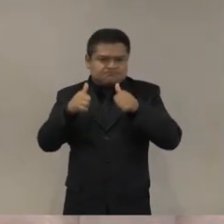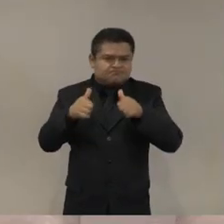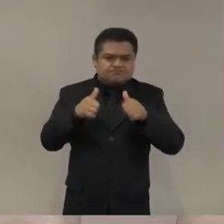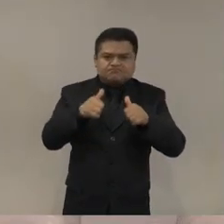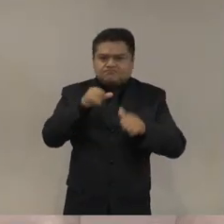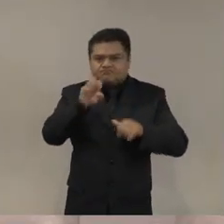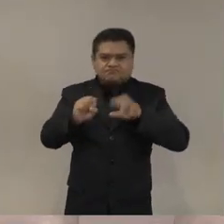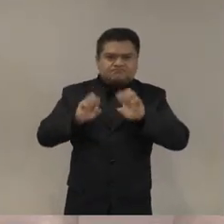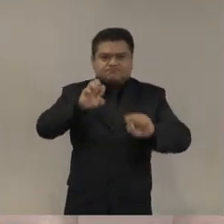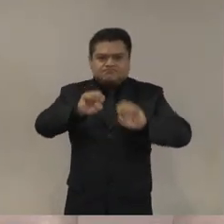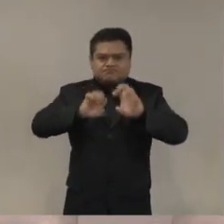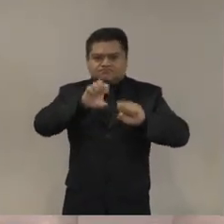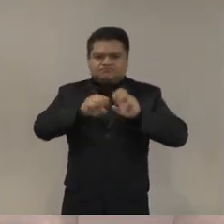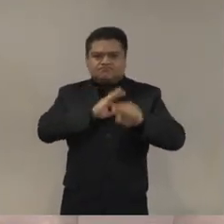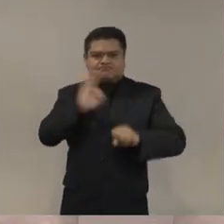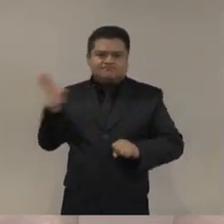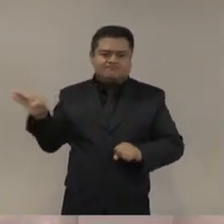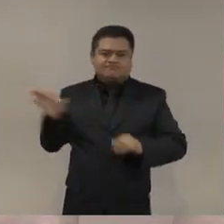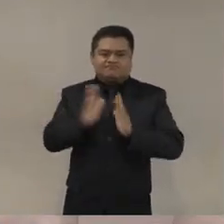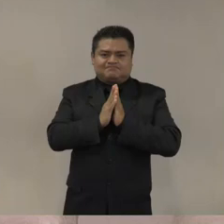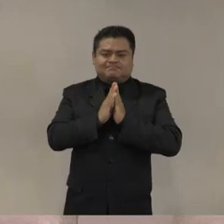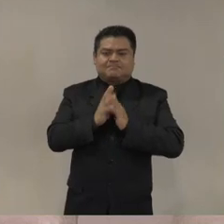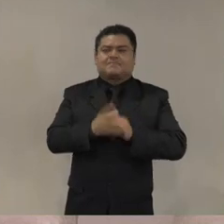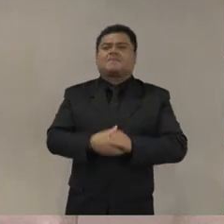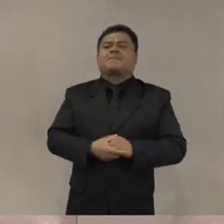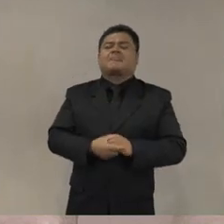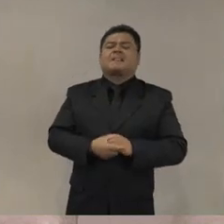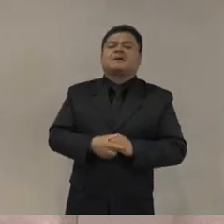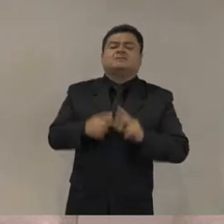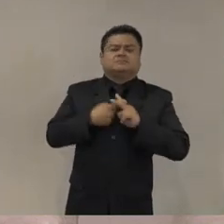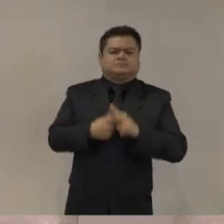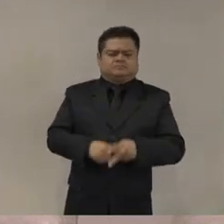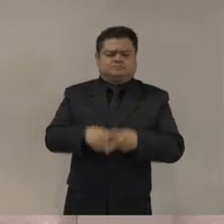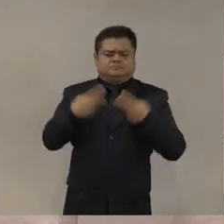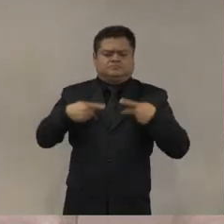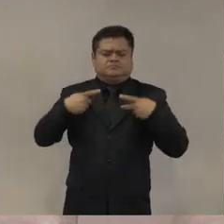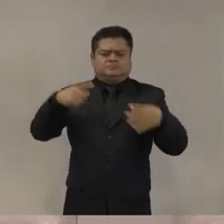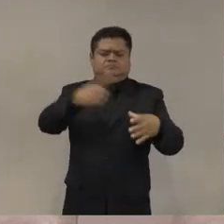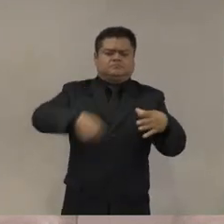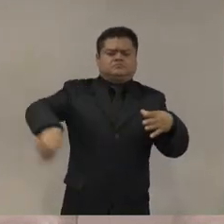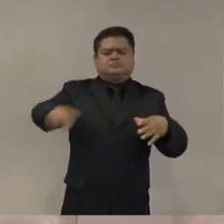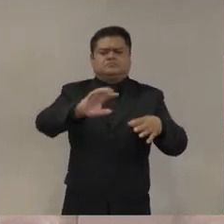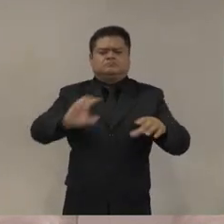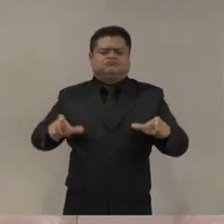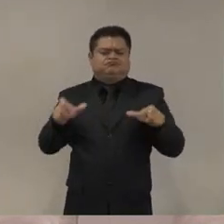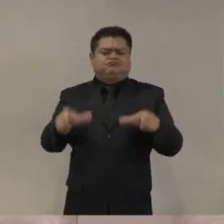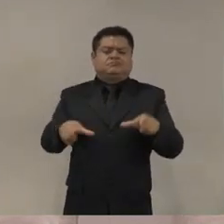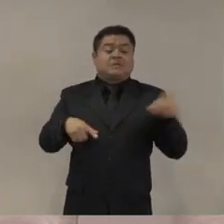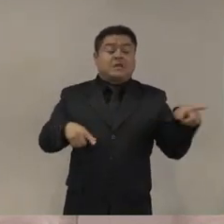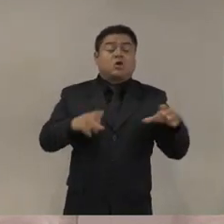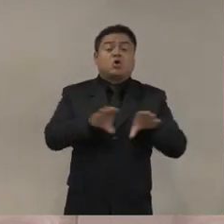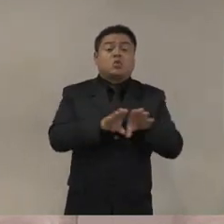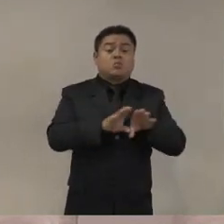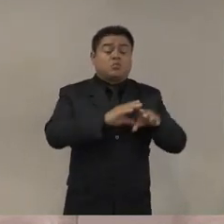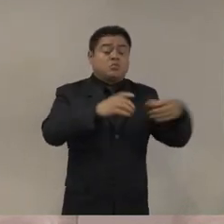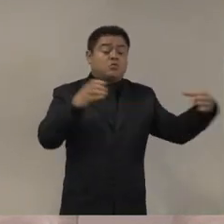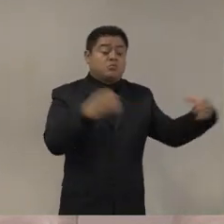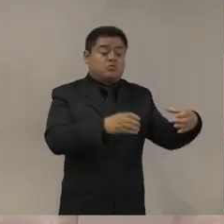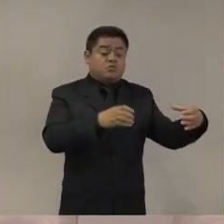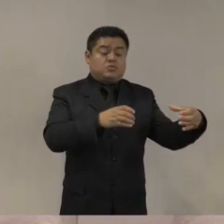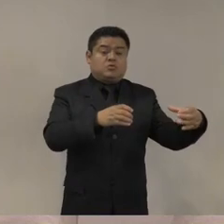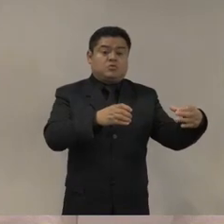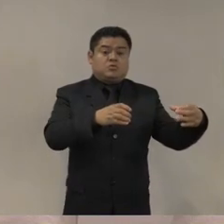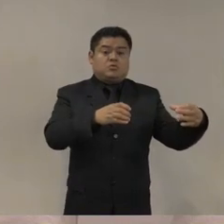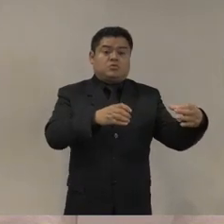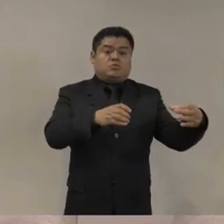que está sucediendo por acá. Bueno, vamos a hablar de Seguridad Ciudadana e Intervención Militar. Así se llama, análisis de la